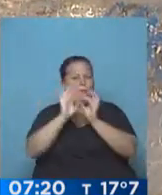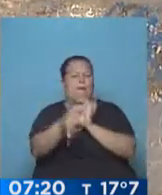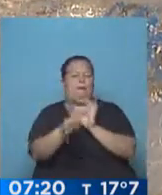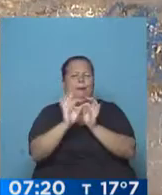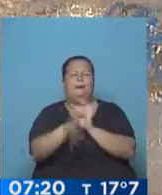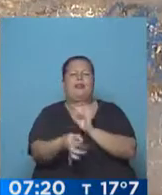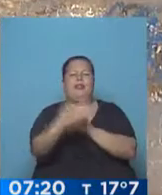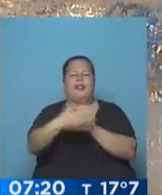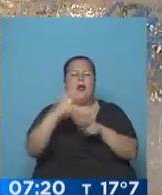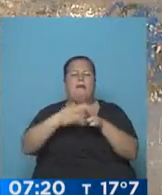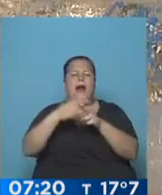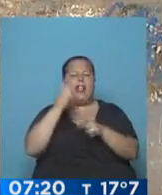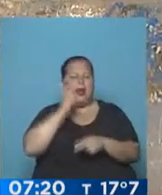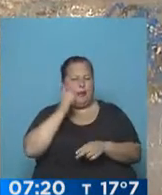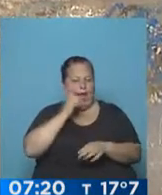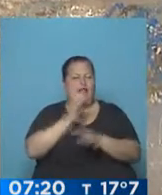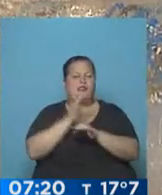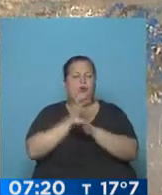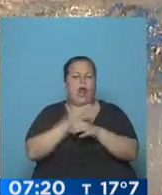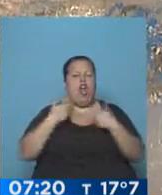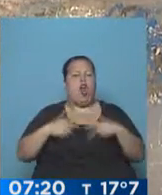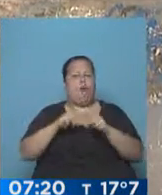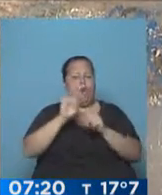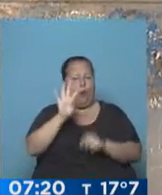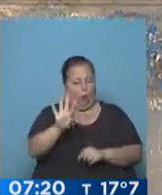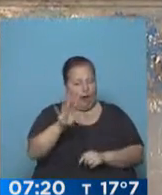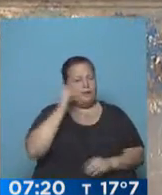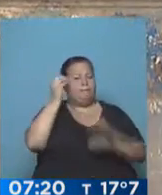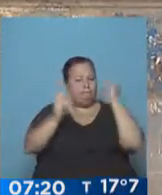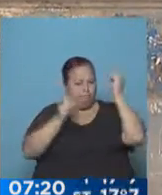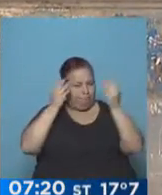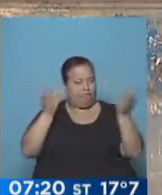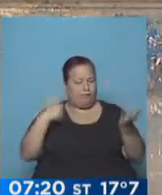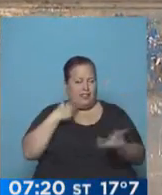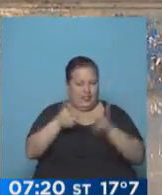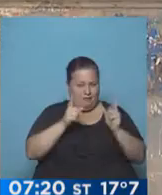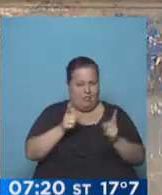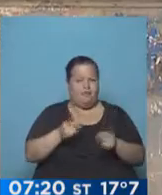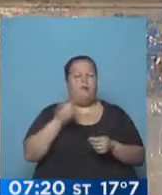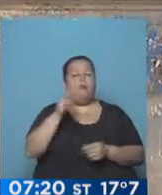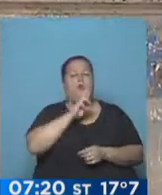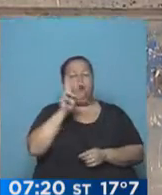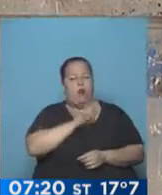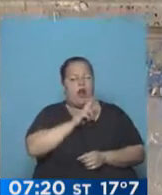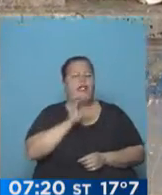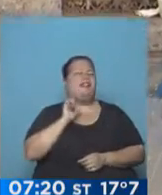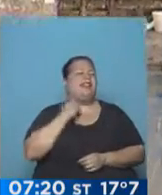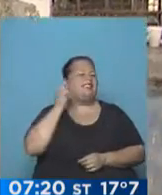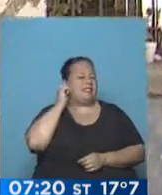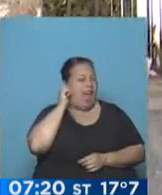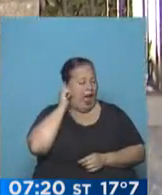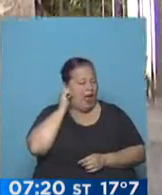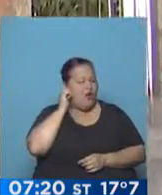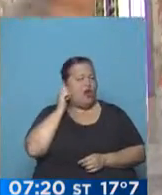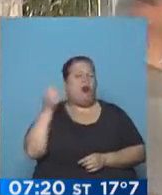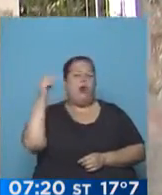pegaditos casi al parque Rivadavia, en esta escuela normal número 4, donde la preocupación está, como decías Alejandro, por esta chiquita de apenas 13 años que